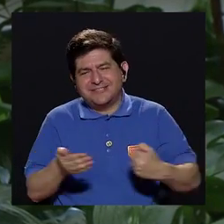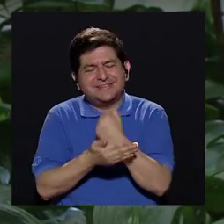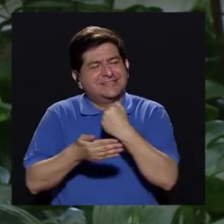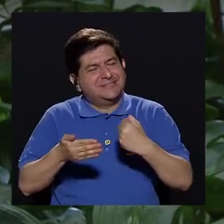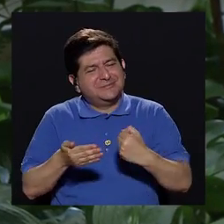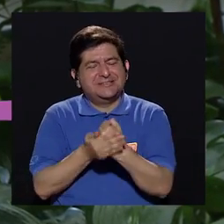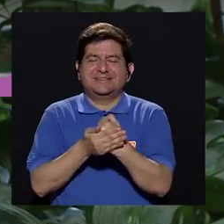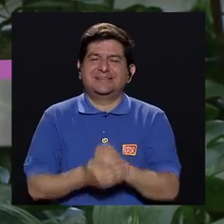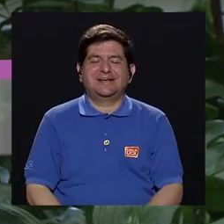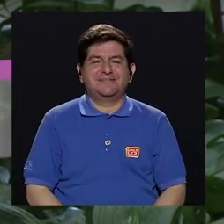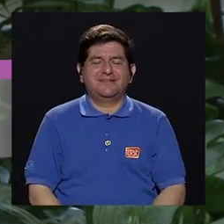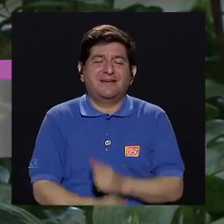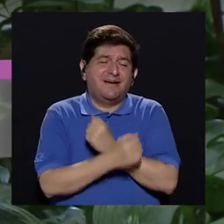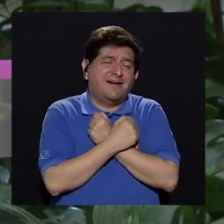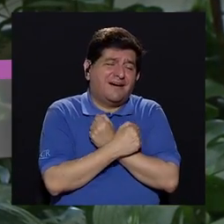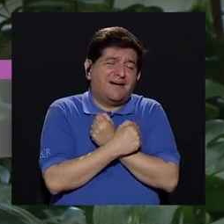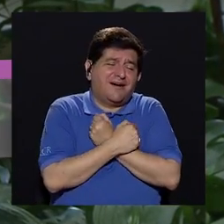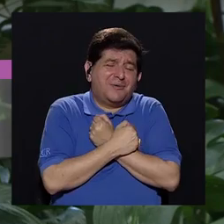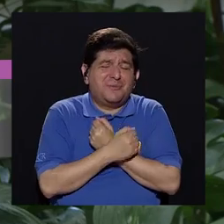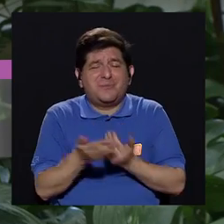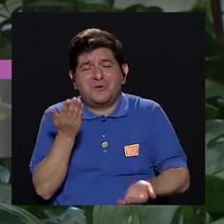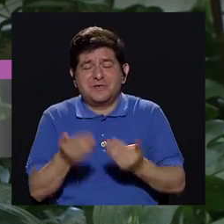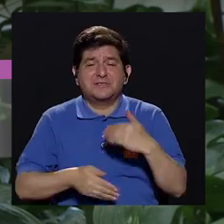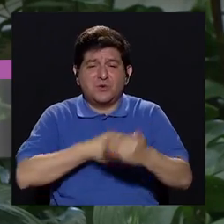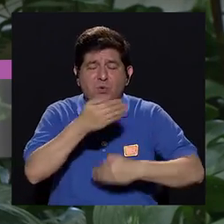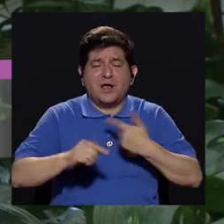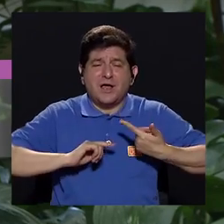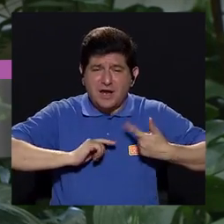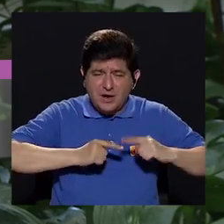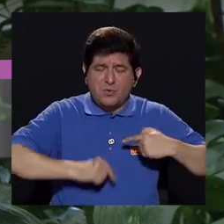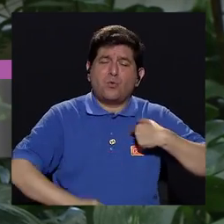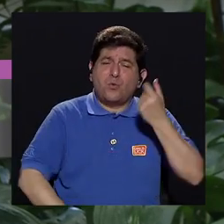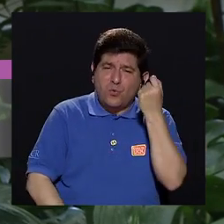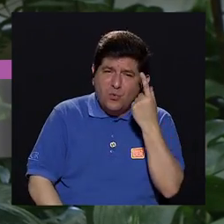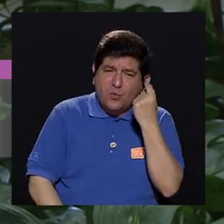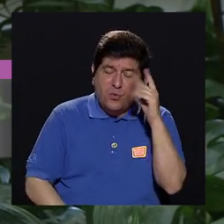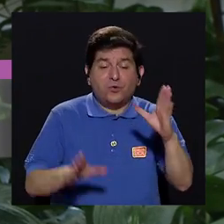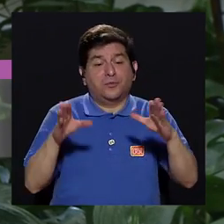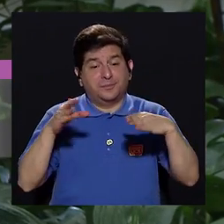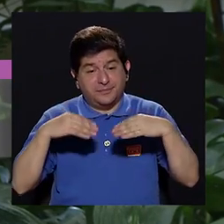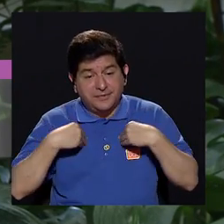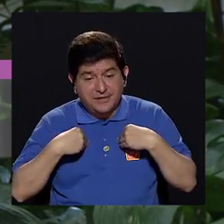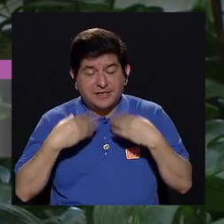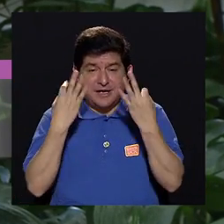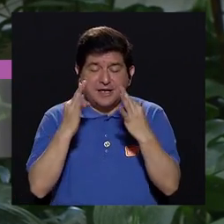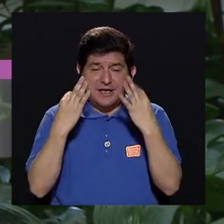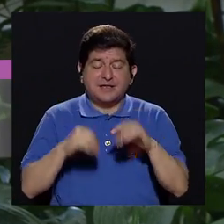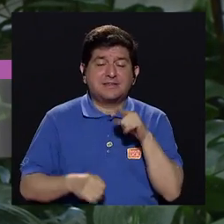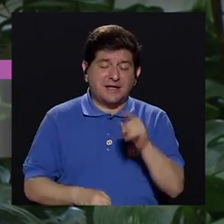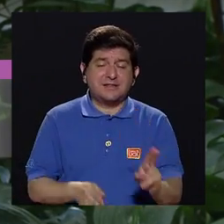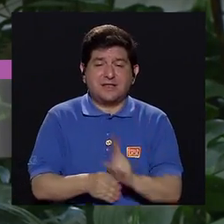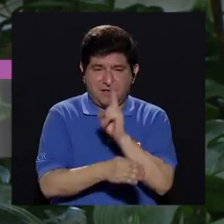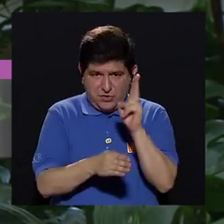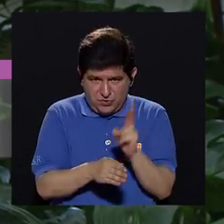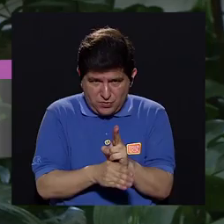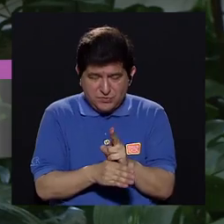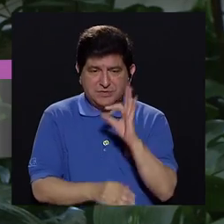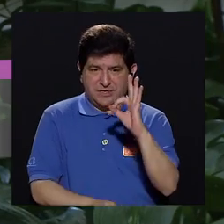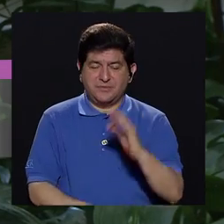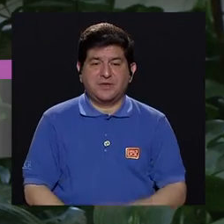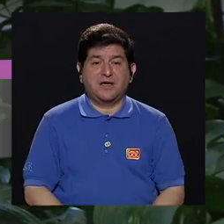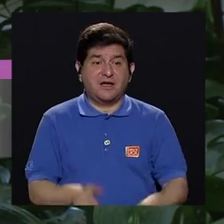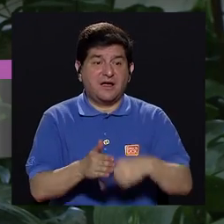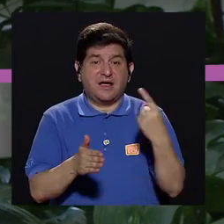lamentablemente por más amor y en el proceso de lo que uno lo comprende y lo acepta y trata de encauzar ese duelo de la familia